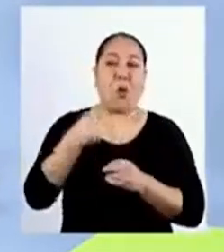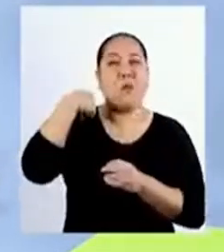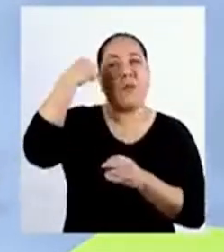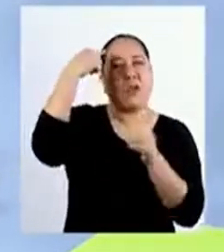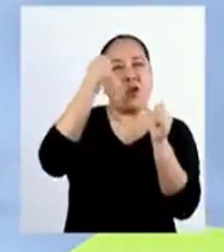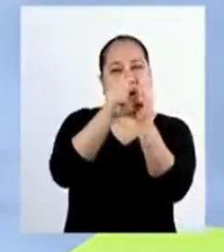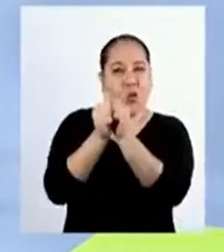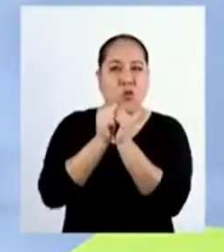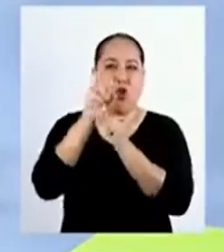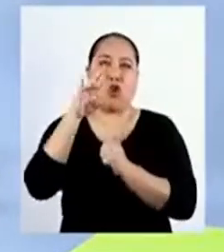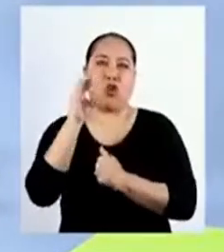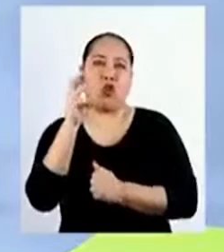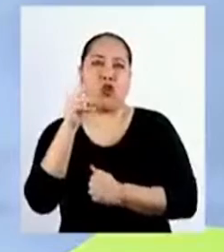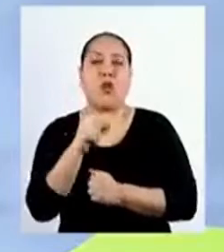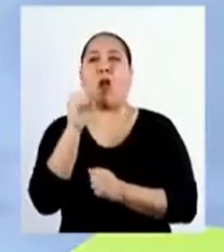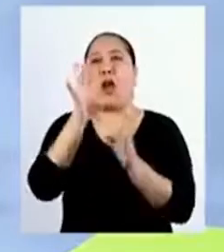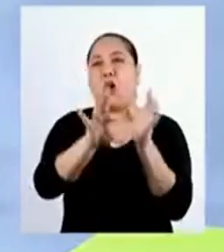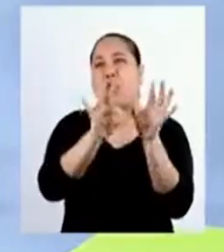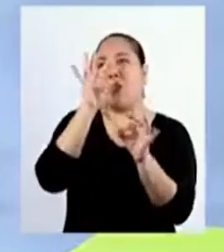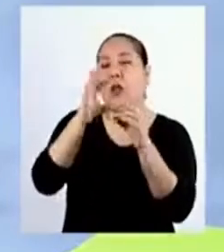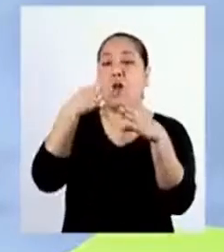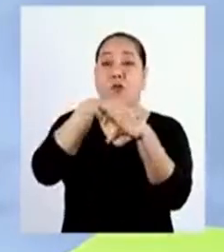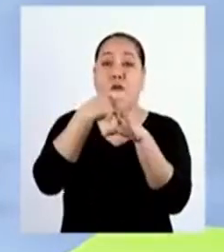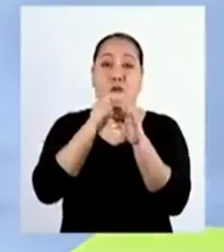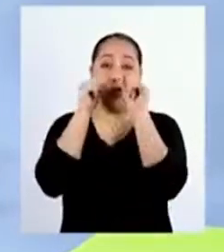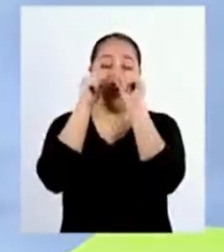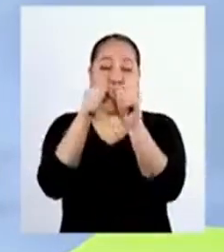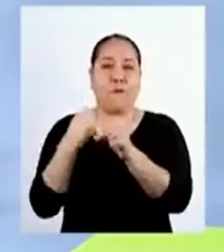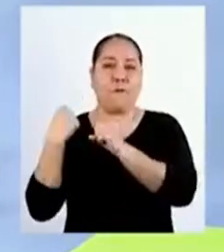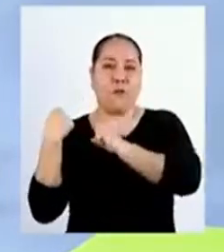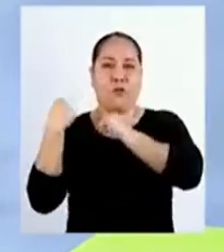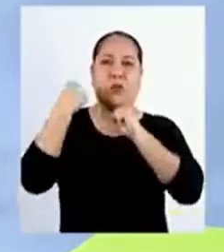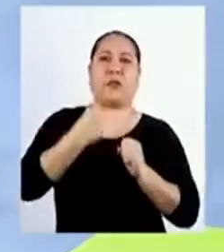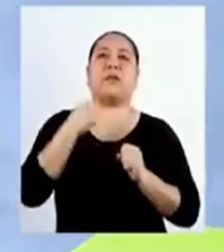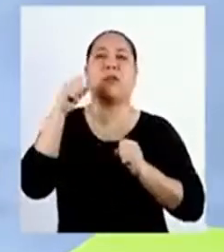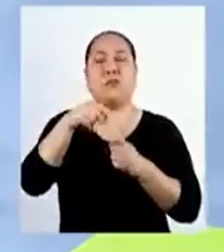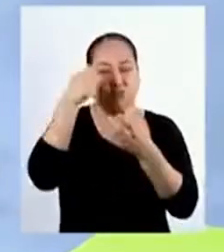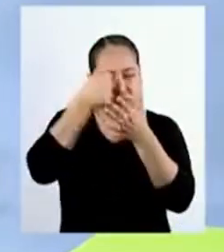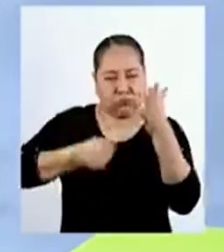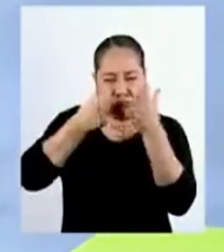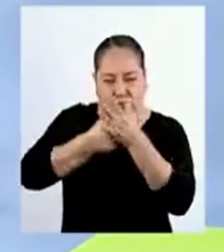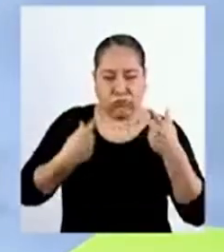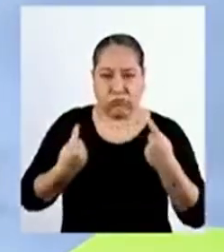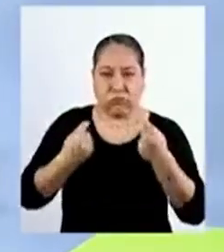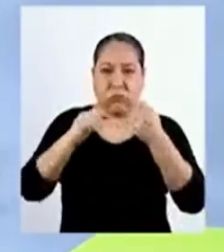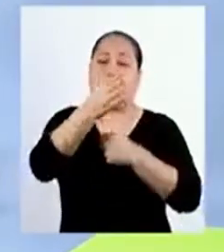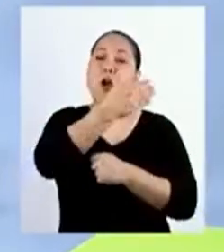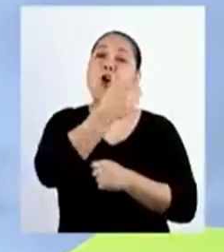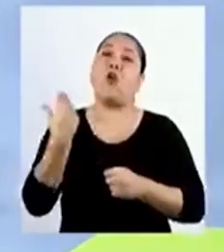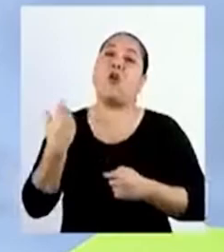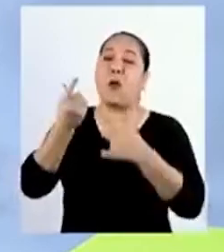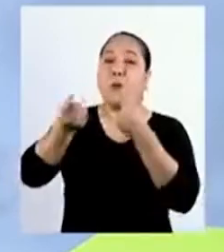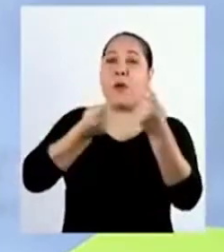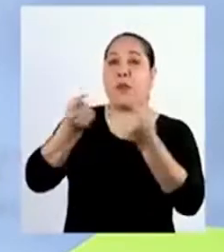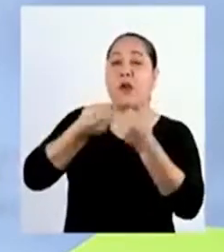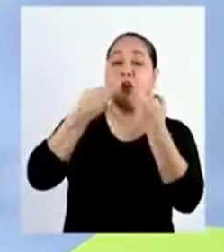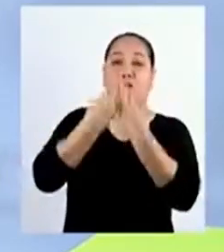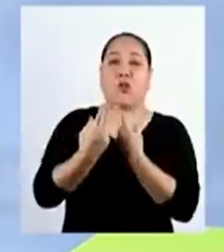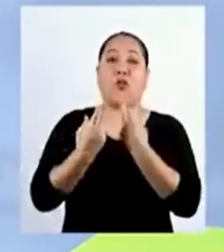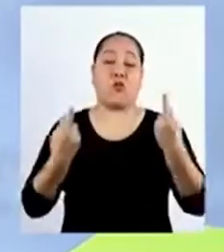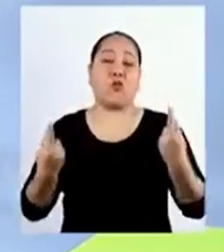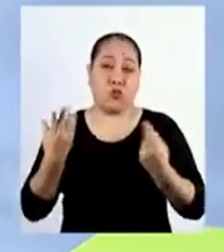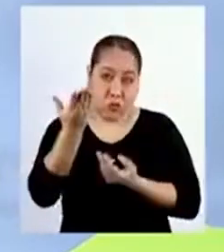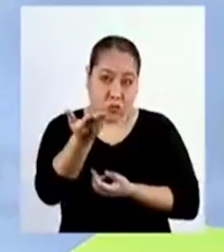juntos, Rodrigo, podemos encontrar formas de seguir fortaleciendo nuestro emprendimiento y mejorar el manejo de los